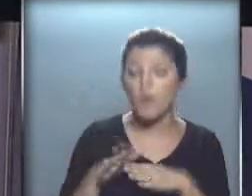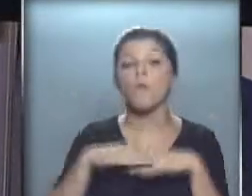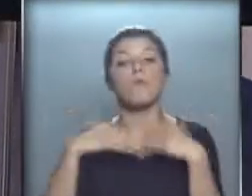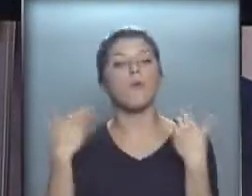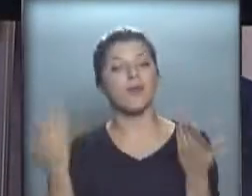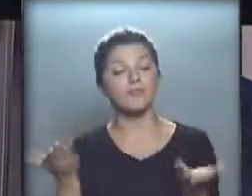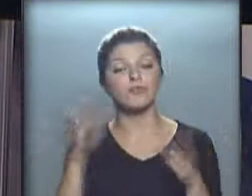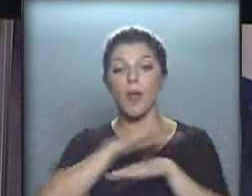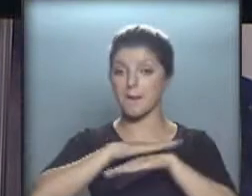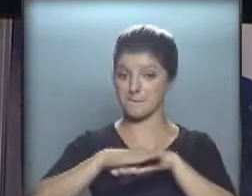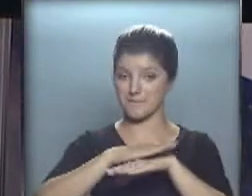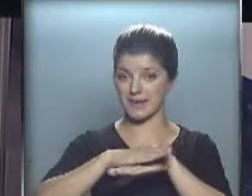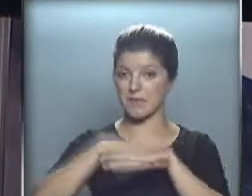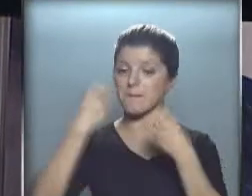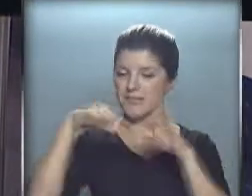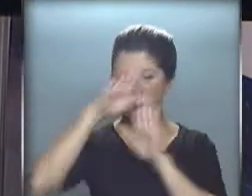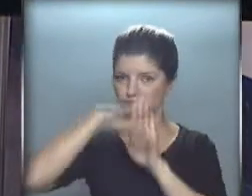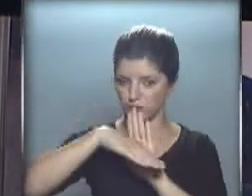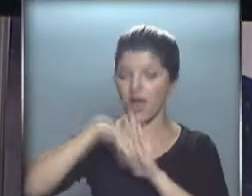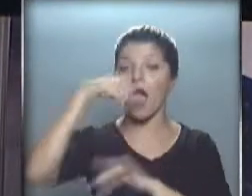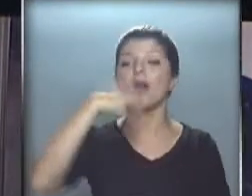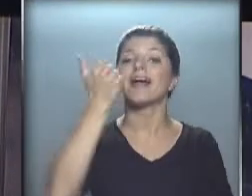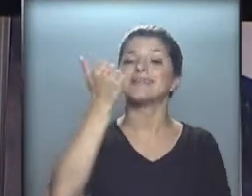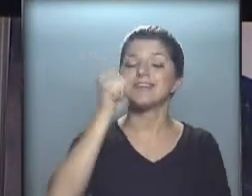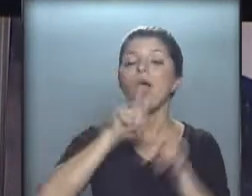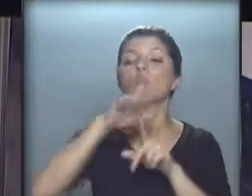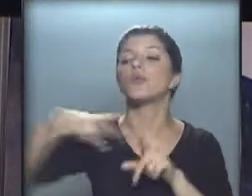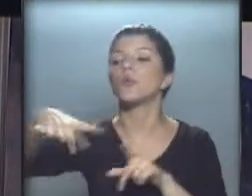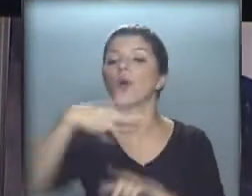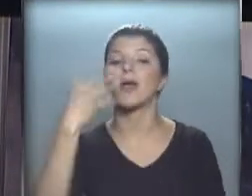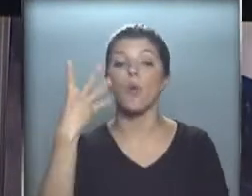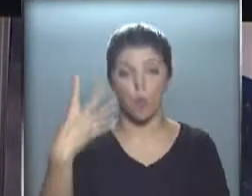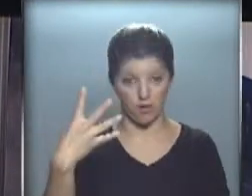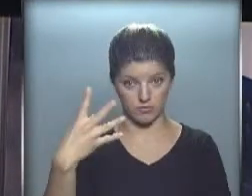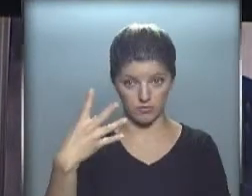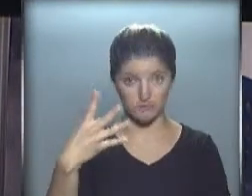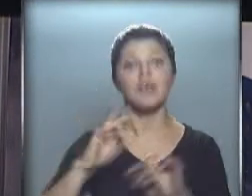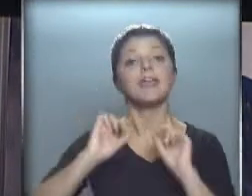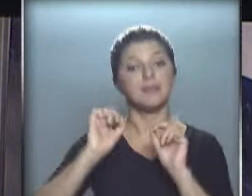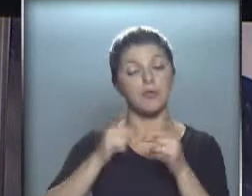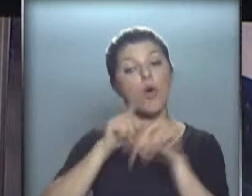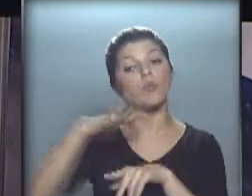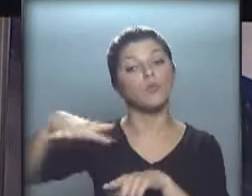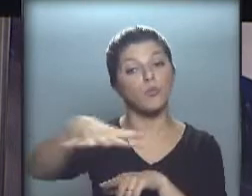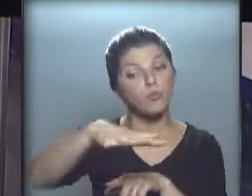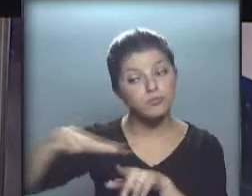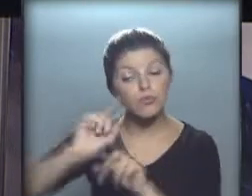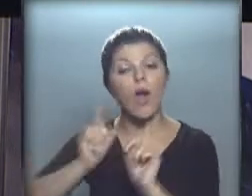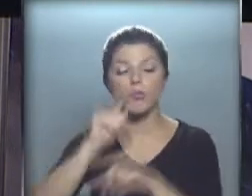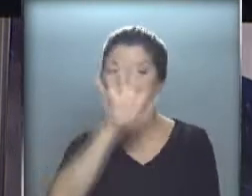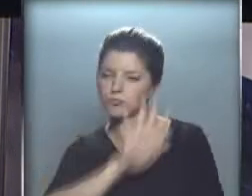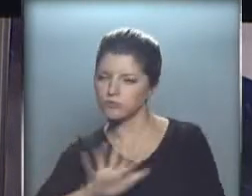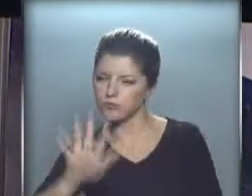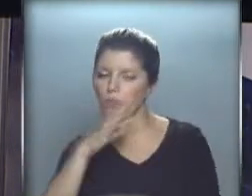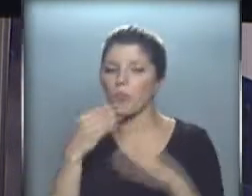tanto, la mínima ya comenzará a descender, 6 grados en área urbana, 4 grados en áreas urbanas y además en áreas urbanas la posibilidad de bancos de